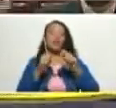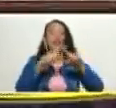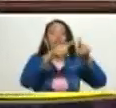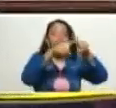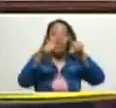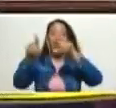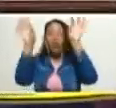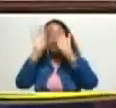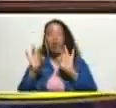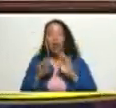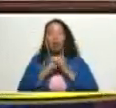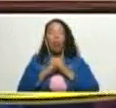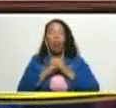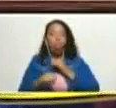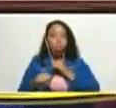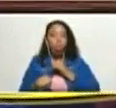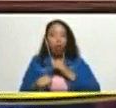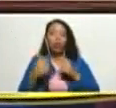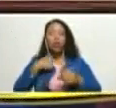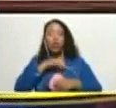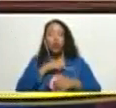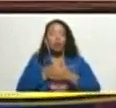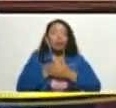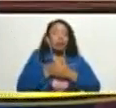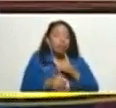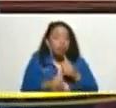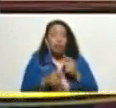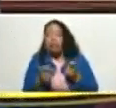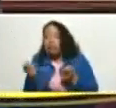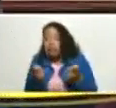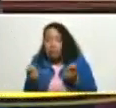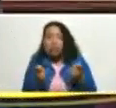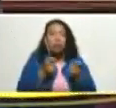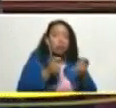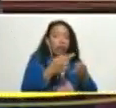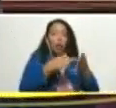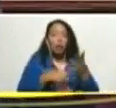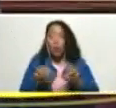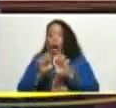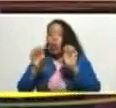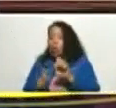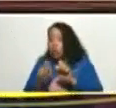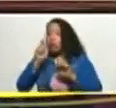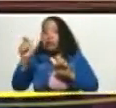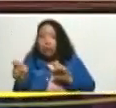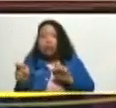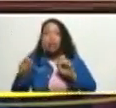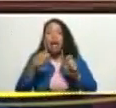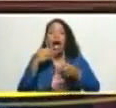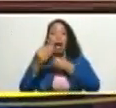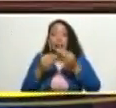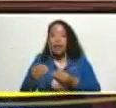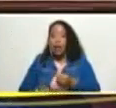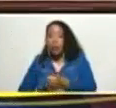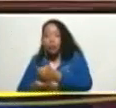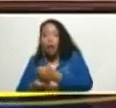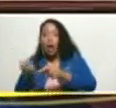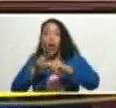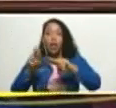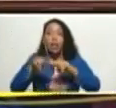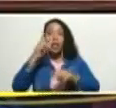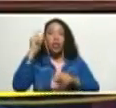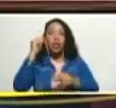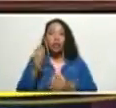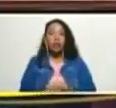vías del parto pariendo recursos para meter en la educación pública y garantizar el aula de clase a los niños y